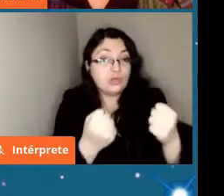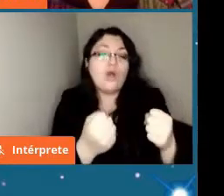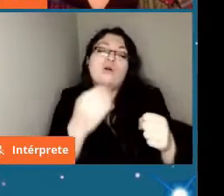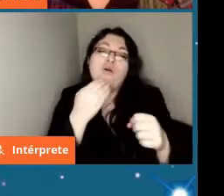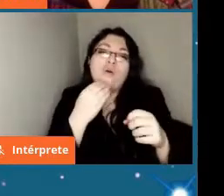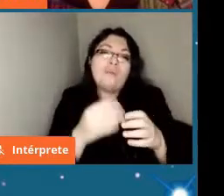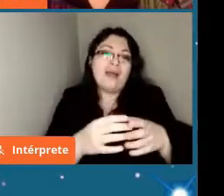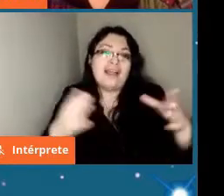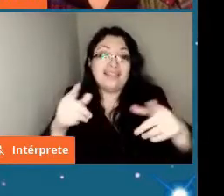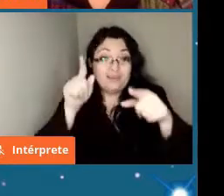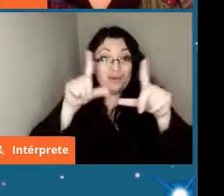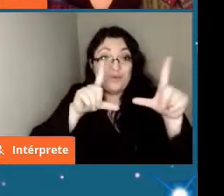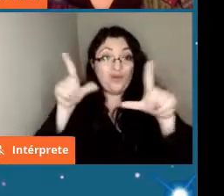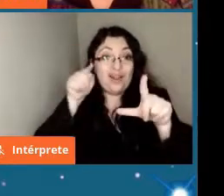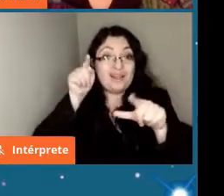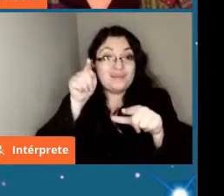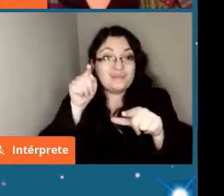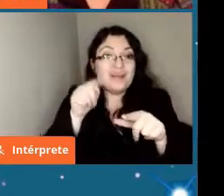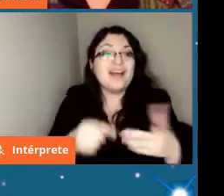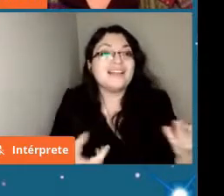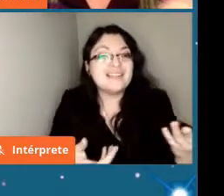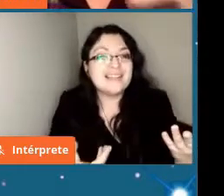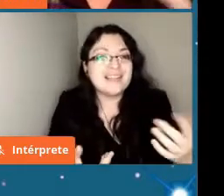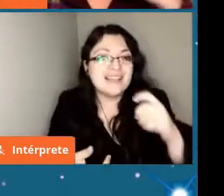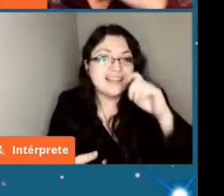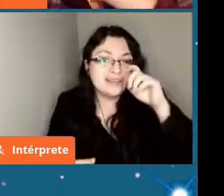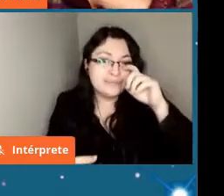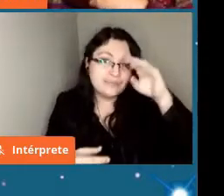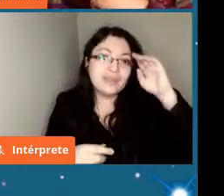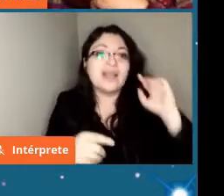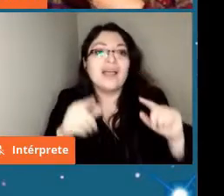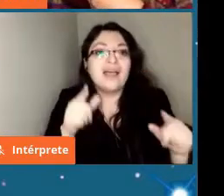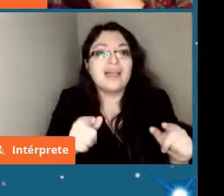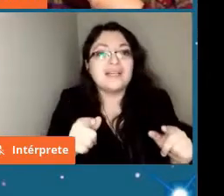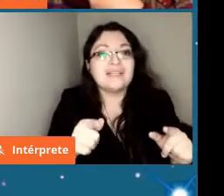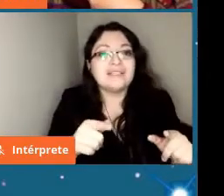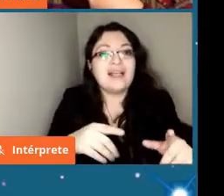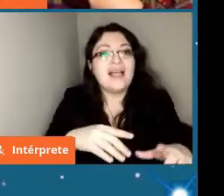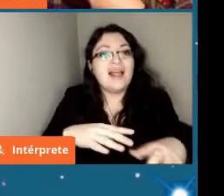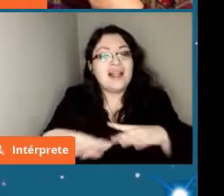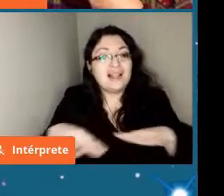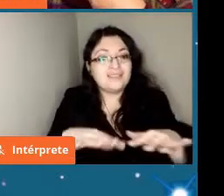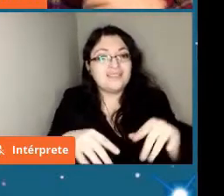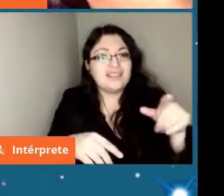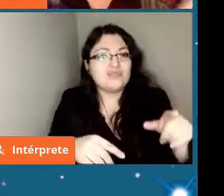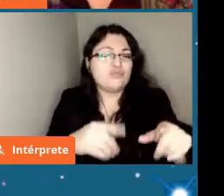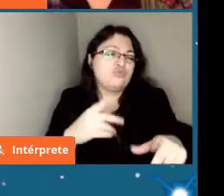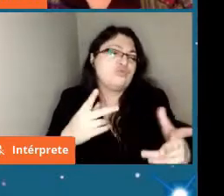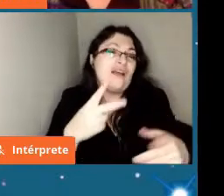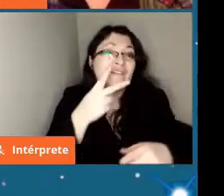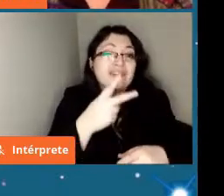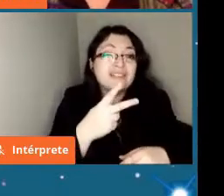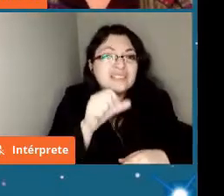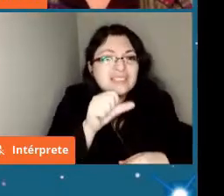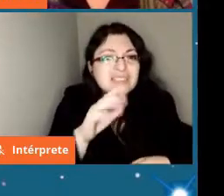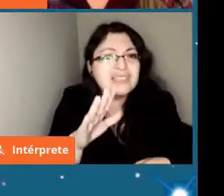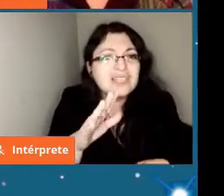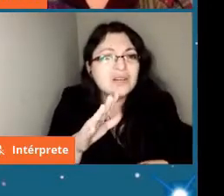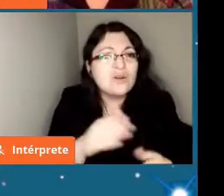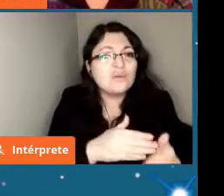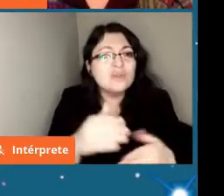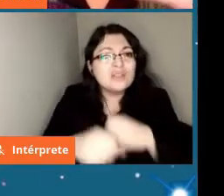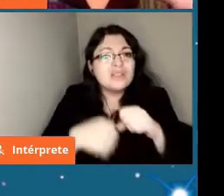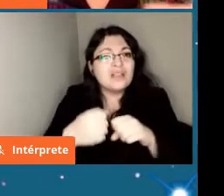les estoy mostrando acá que es el evento de Chicxulub que fue hace 65 millones de años atrás en la península de